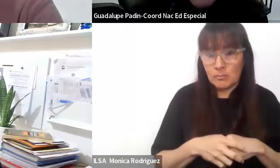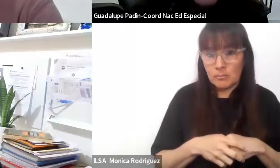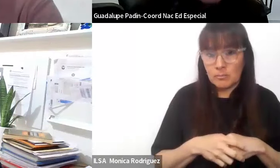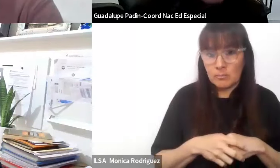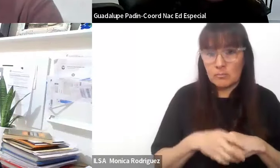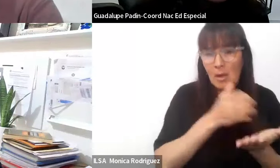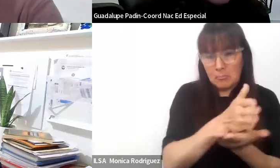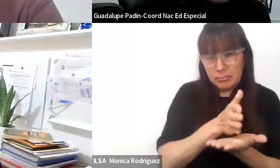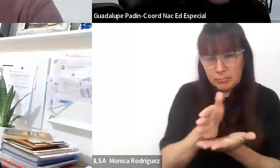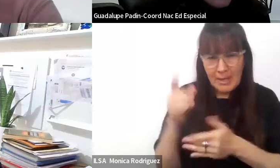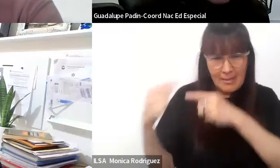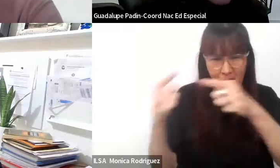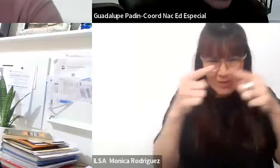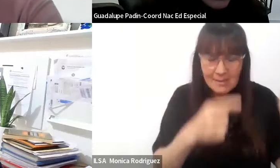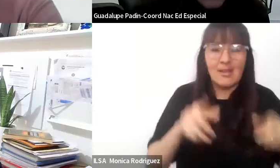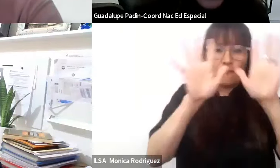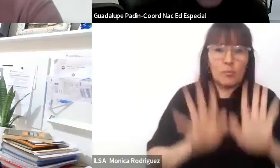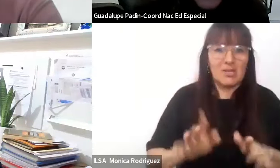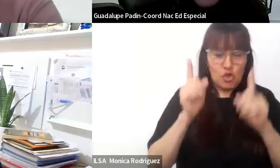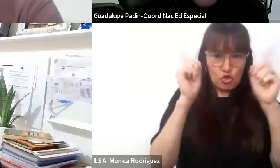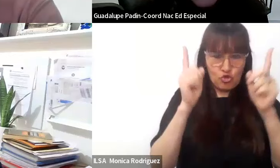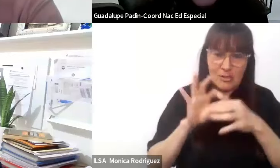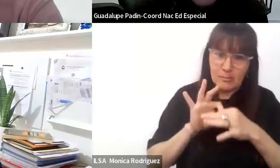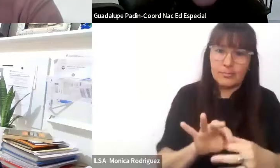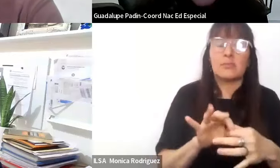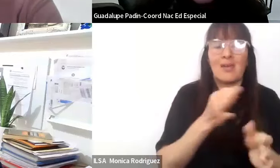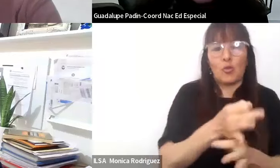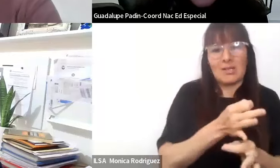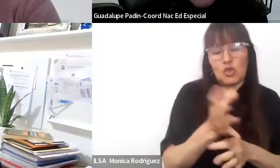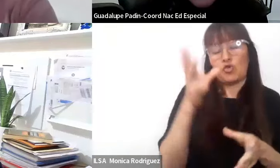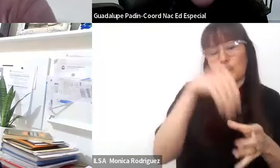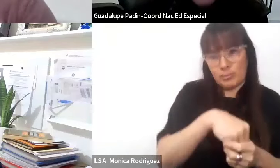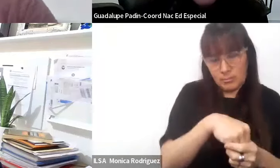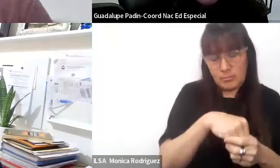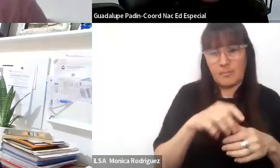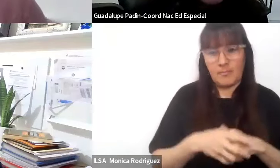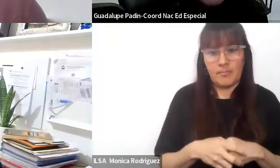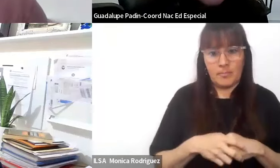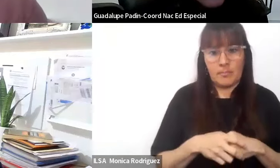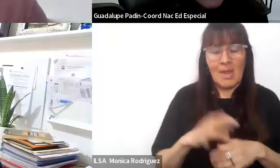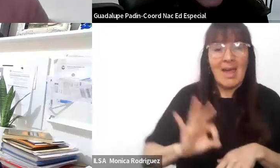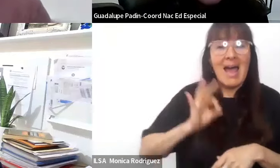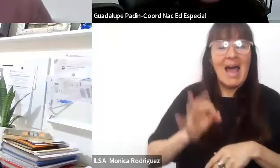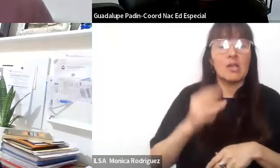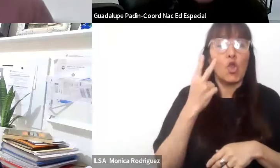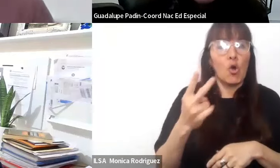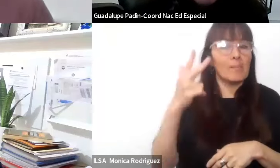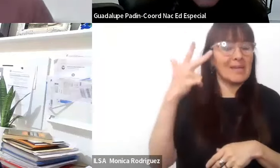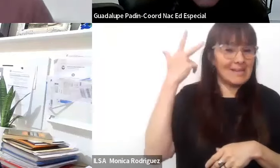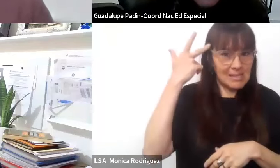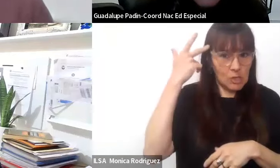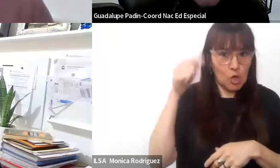cátedras en los institutos de formación docente vinculadas a la evolución educativa. Desde el año 2018, es